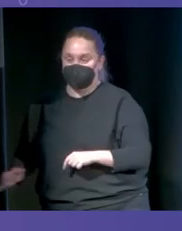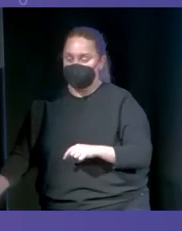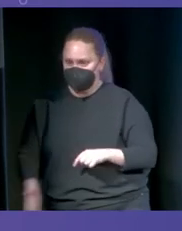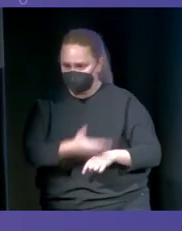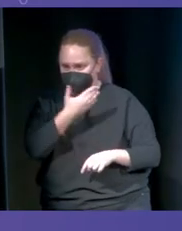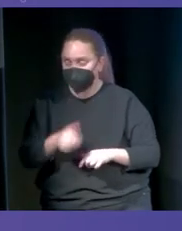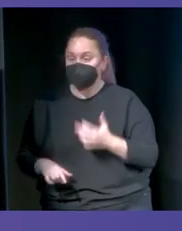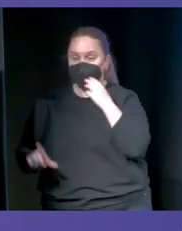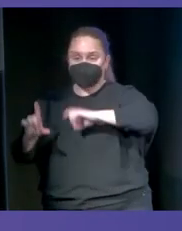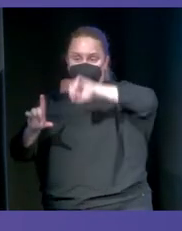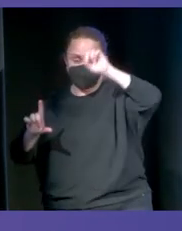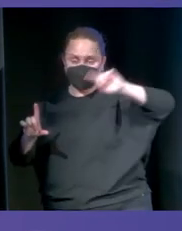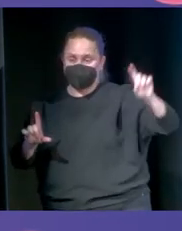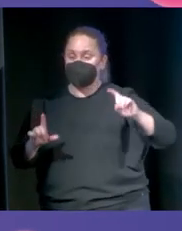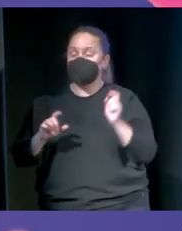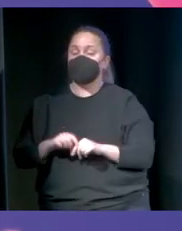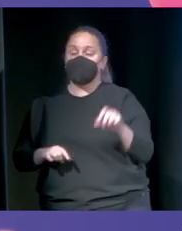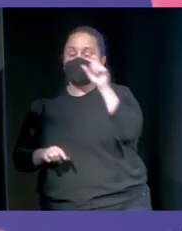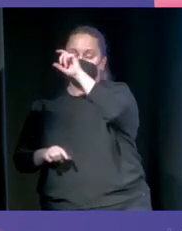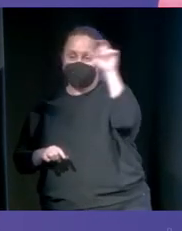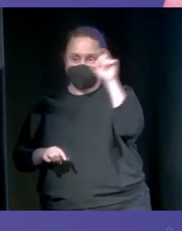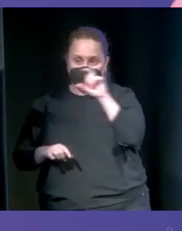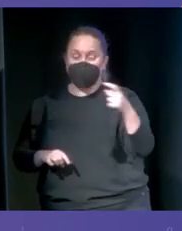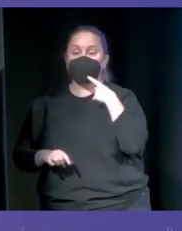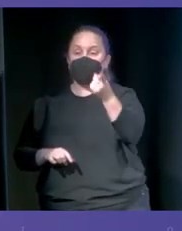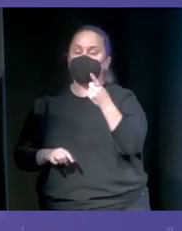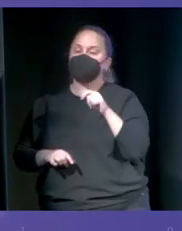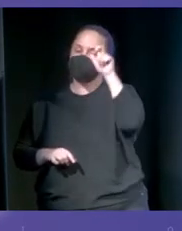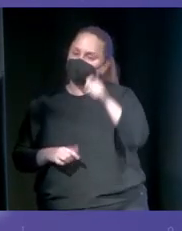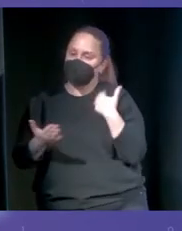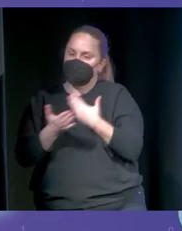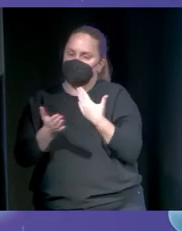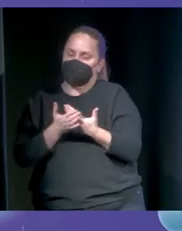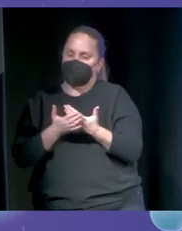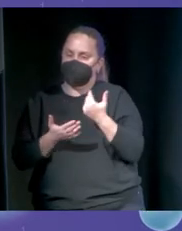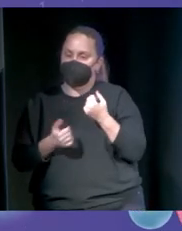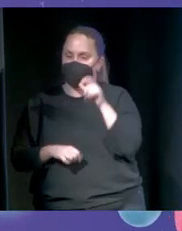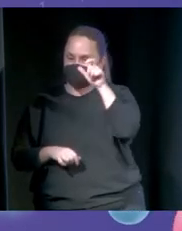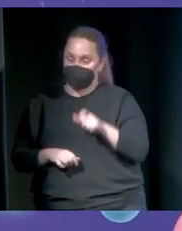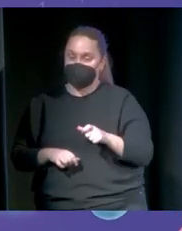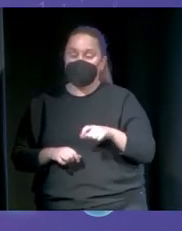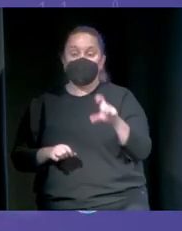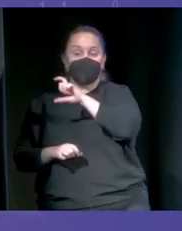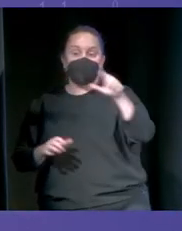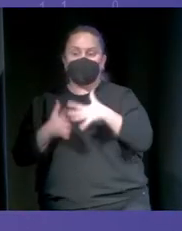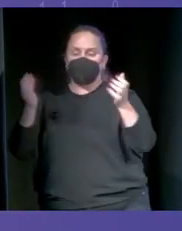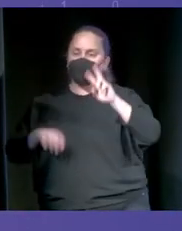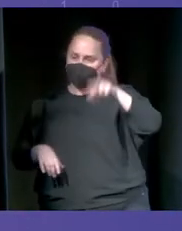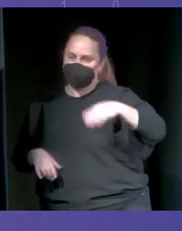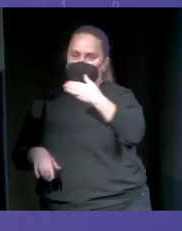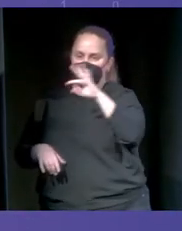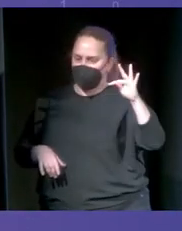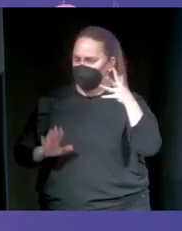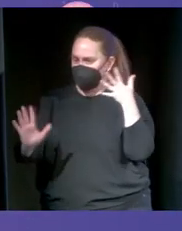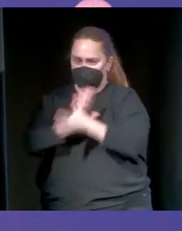Esto, esta gráfica de aquí, en cada barra, representa a un fact-checker del equipo. ¿Vale? La barra grande es el bot. Ha hecho el